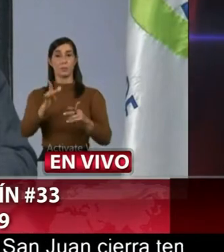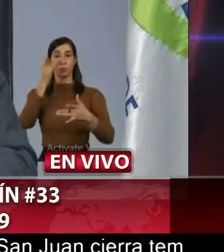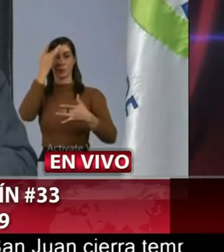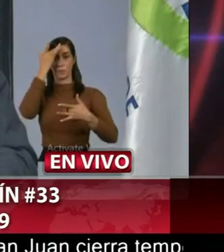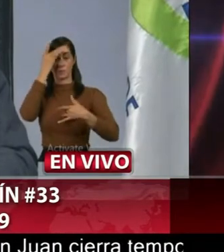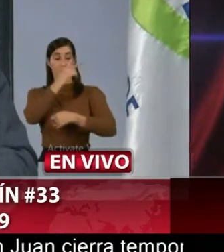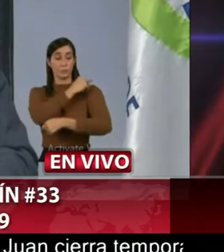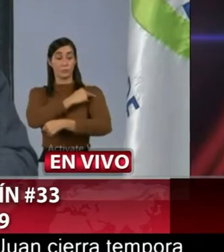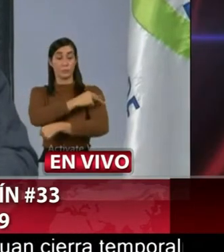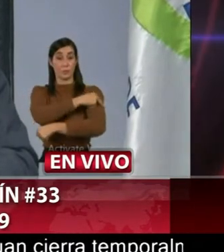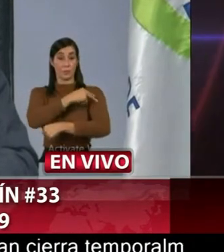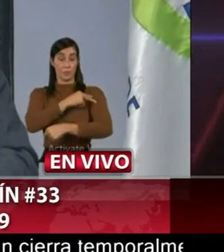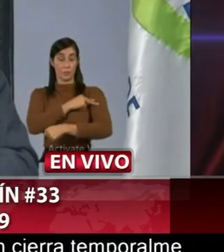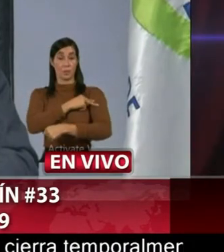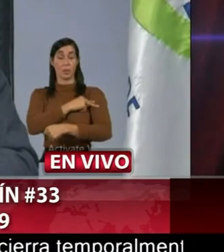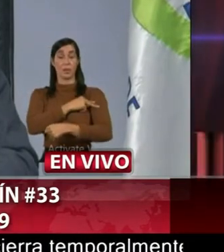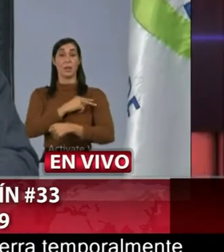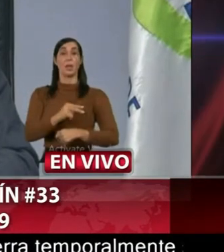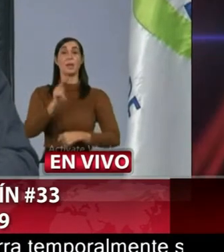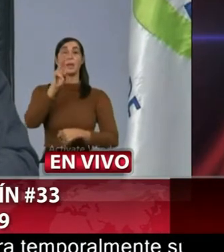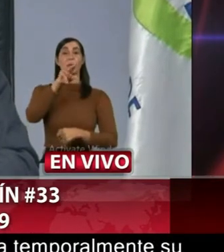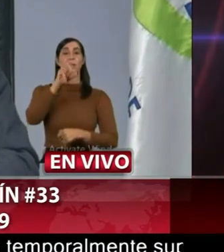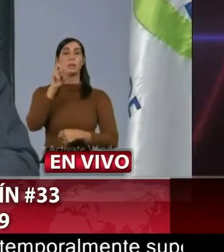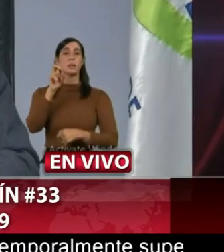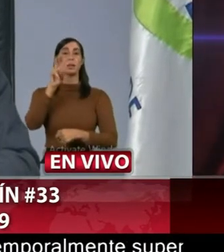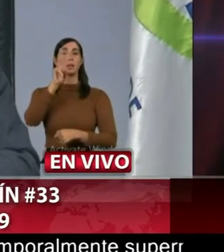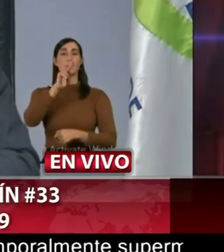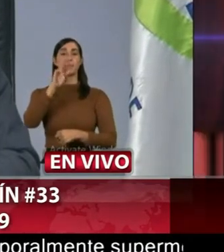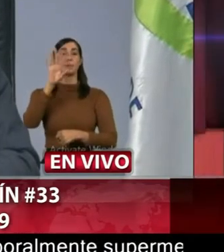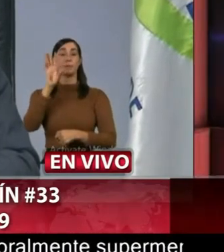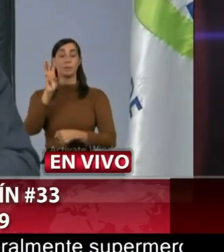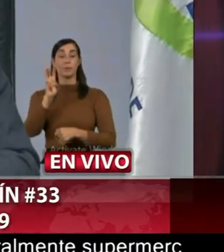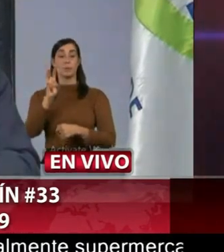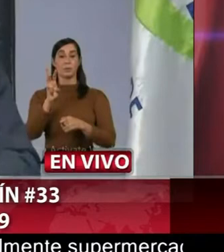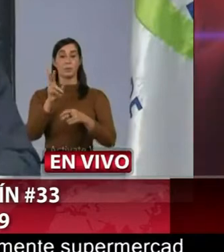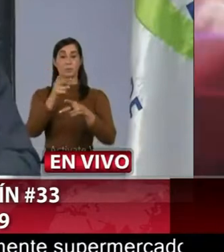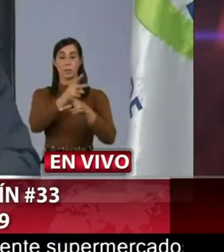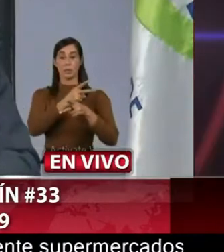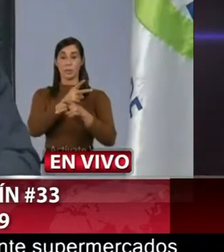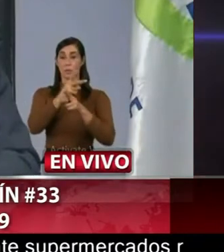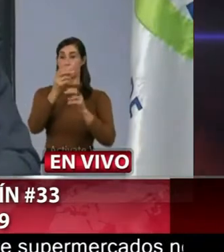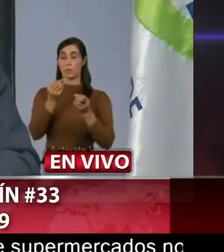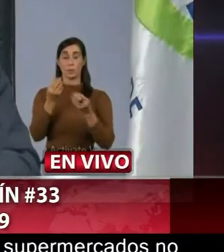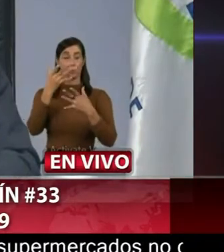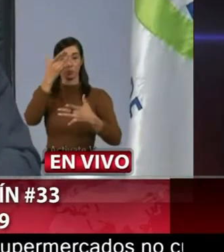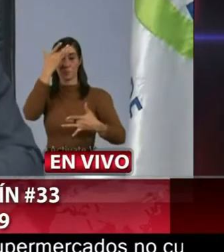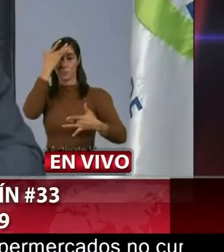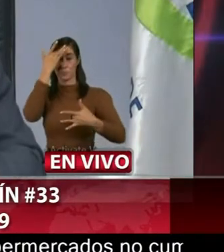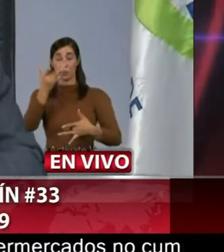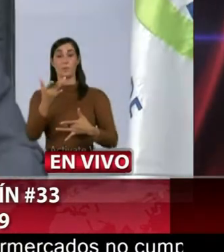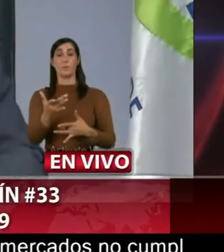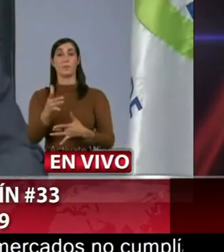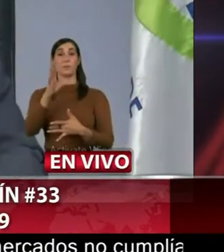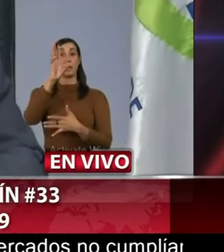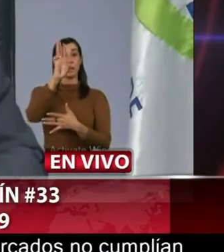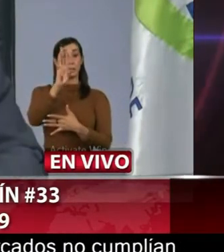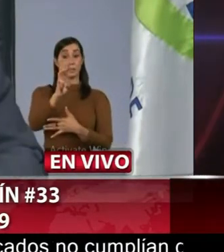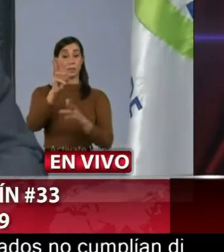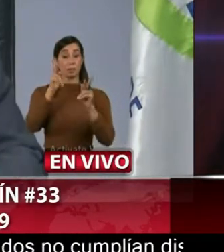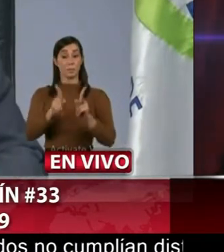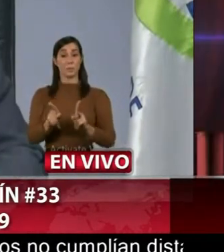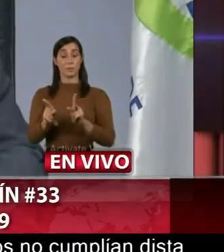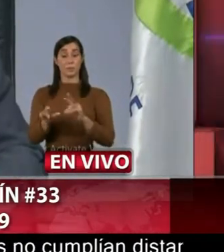126 en unidades de cuidados intensivos, 6 fallecimientos nuevos para un total